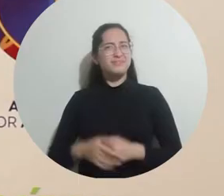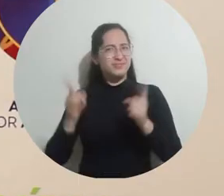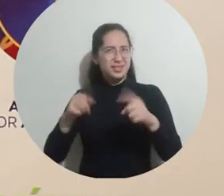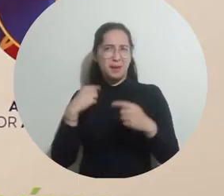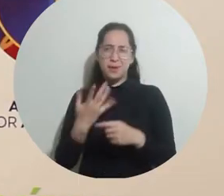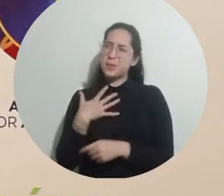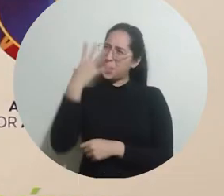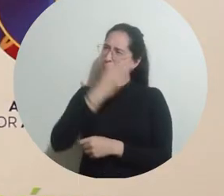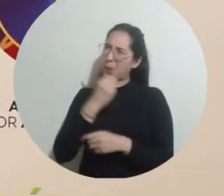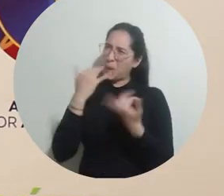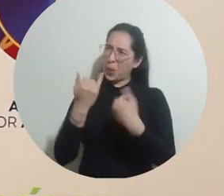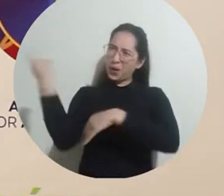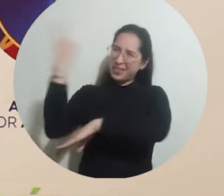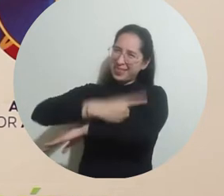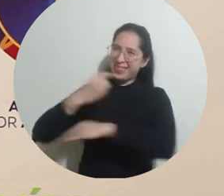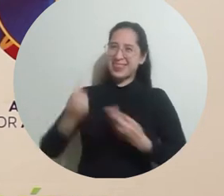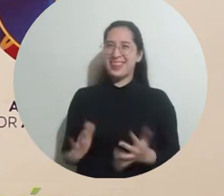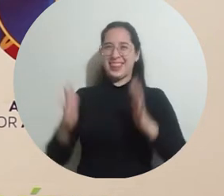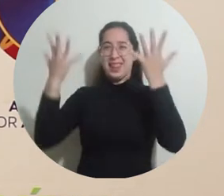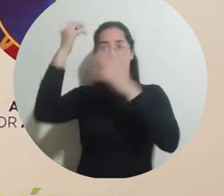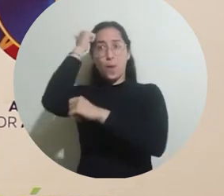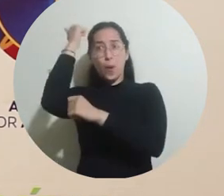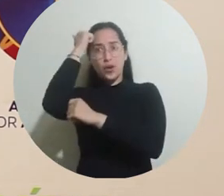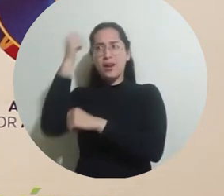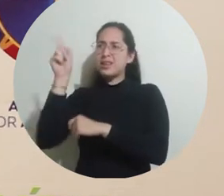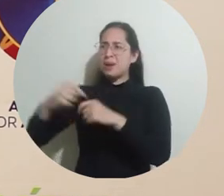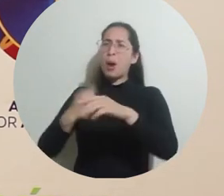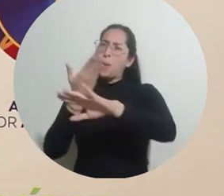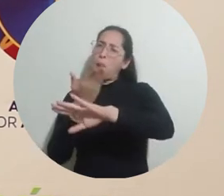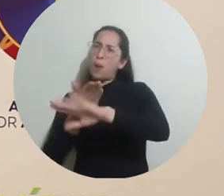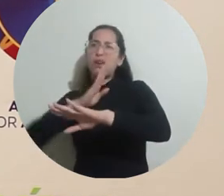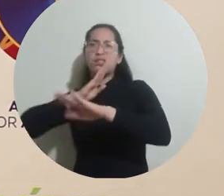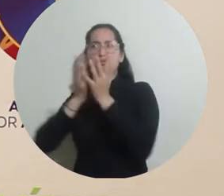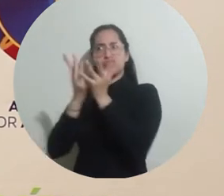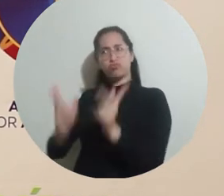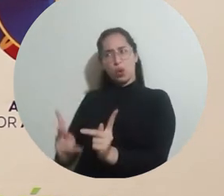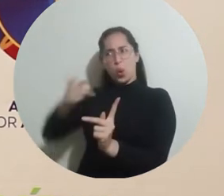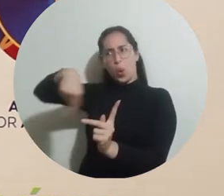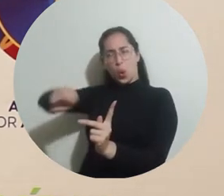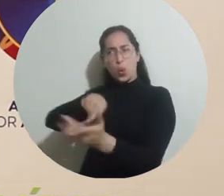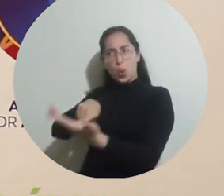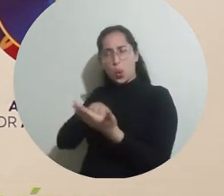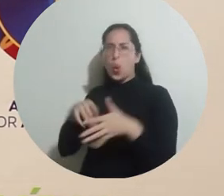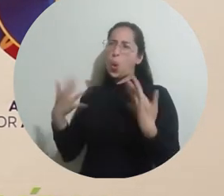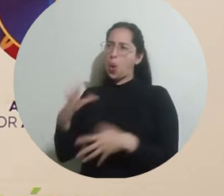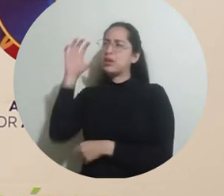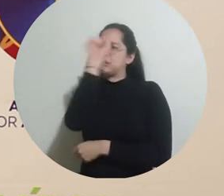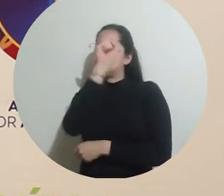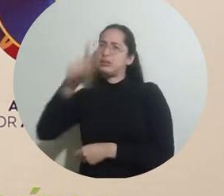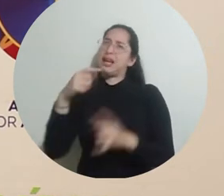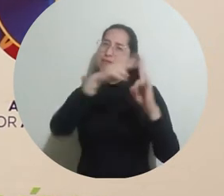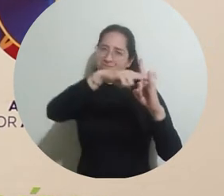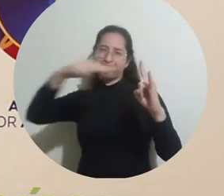Este detalle de la celebración del Día del Maestro y con esta iniciativa de los estudiantes es como otro